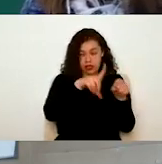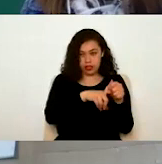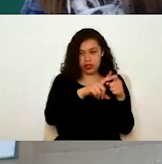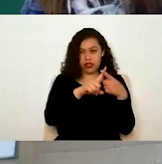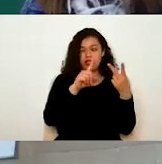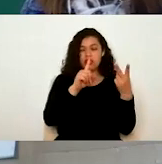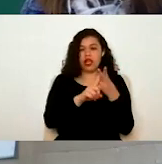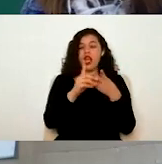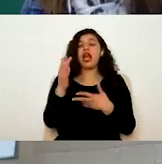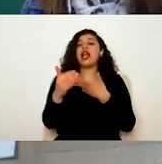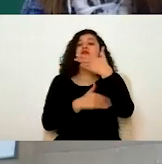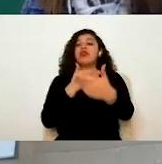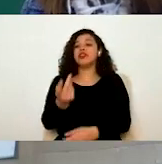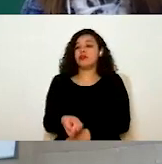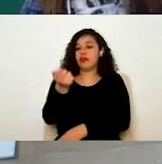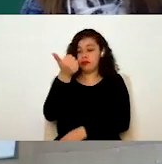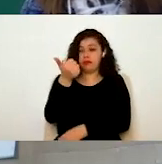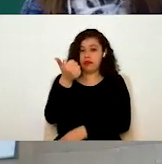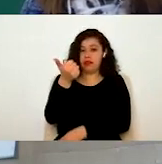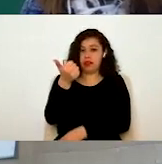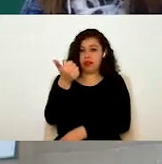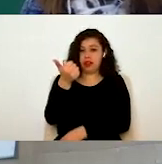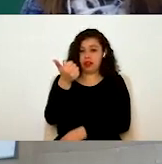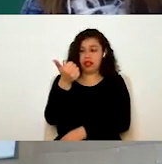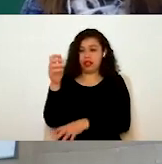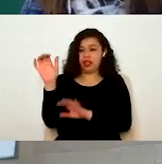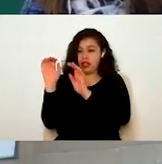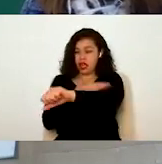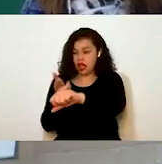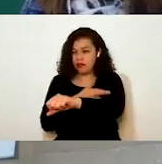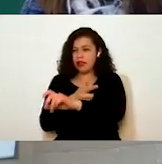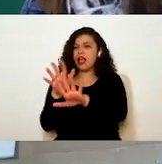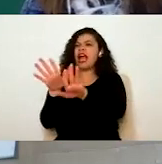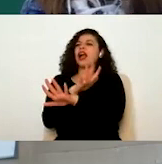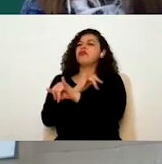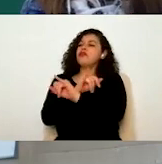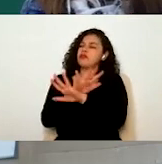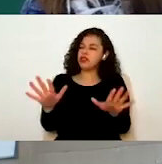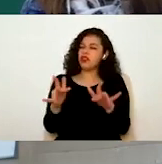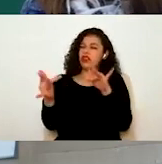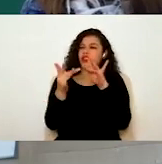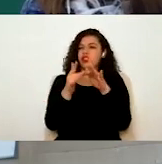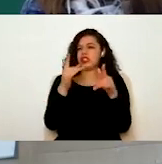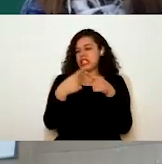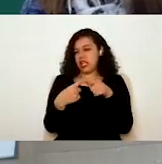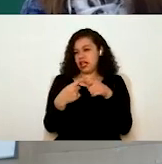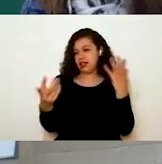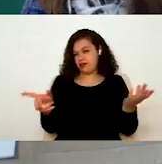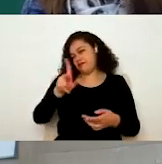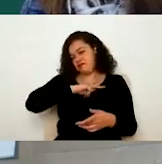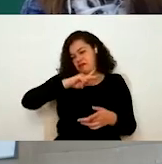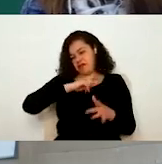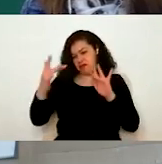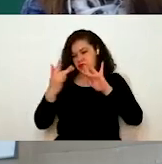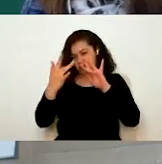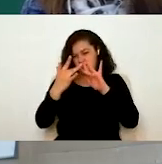si es de primera vez, si es una actualización y con quién se van a contactar. En este caso, pues es conmigo. En este